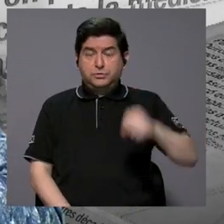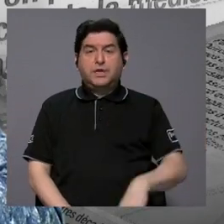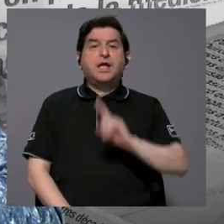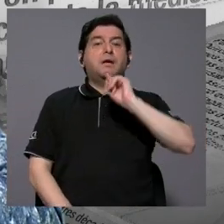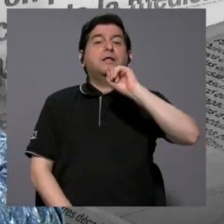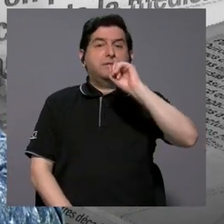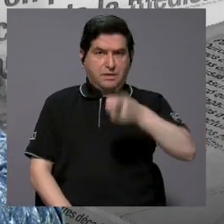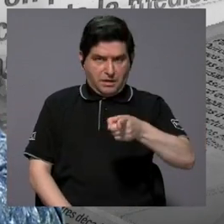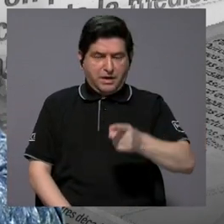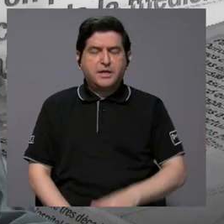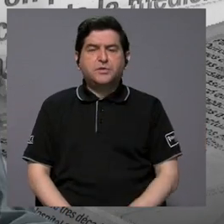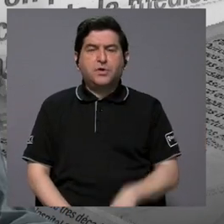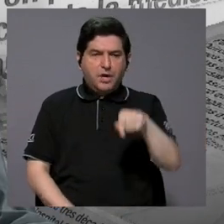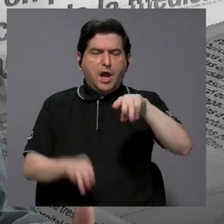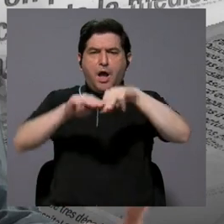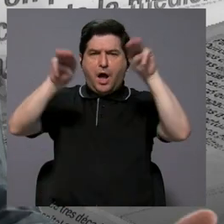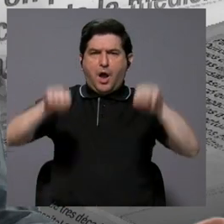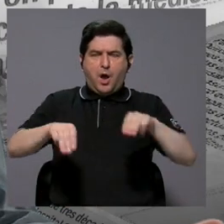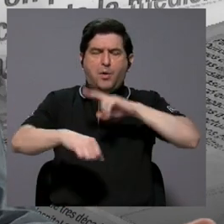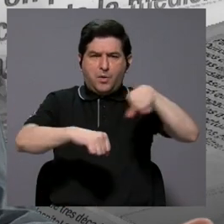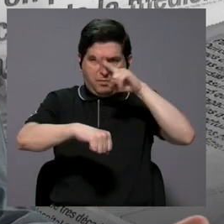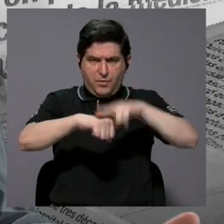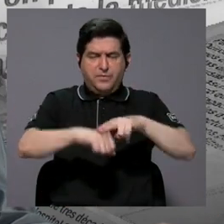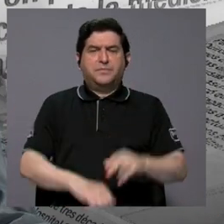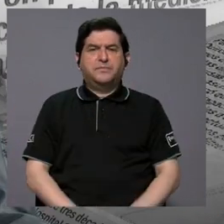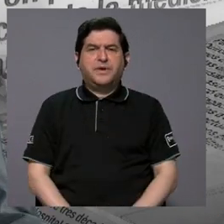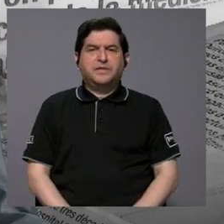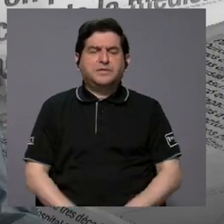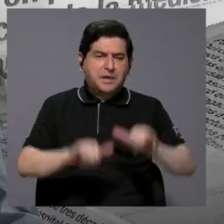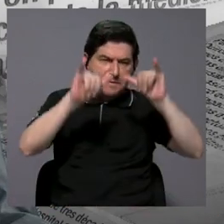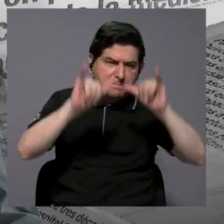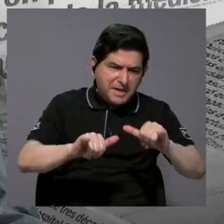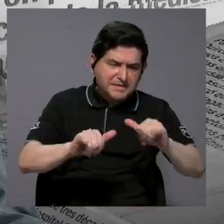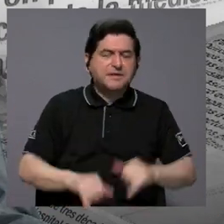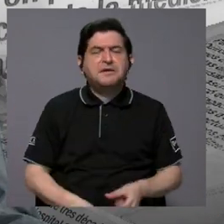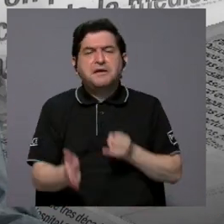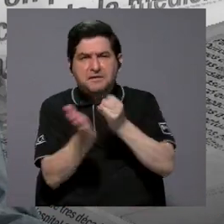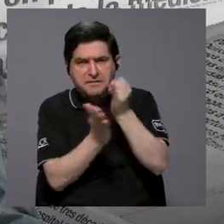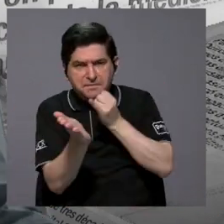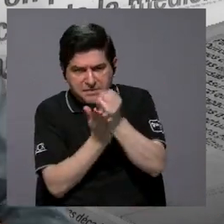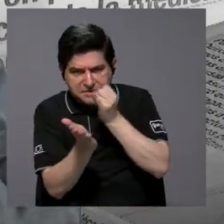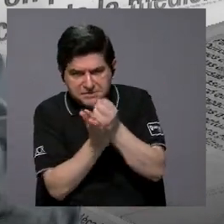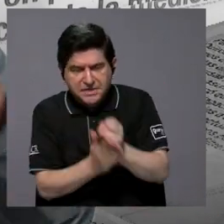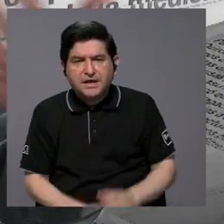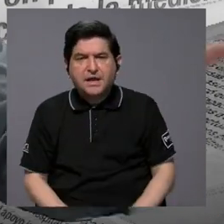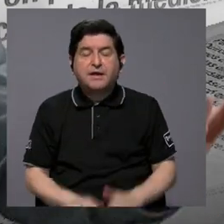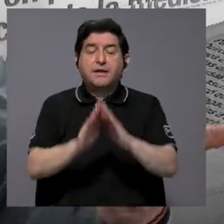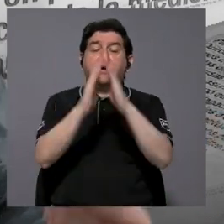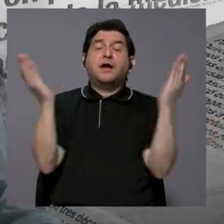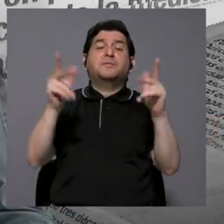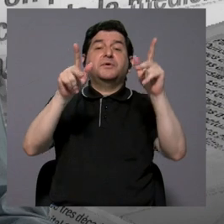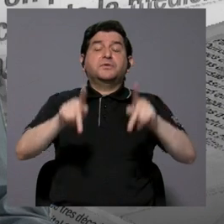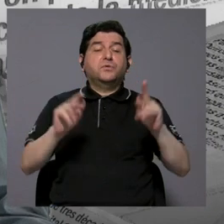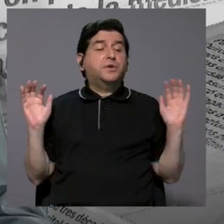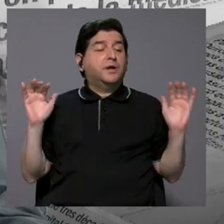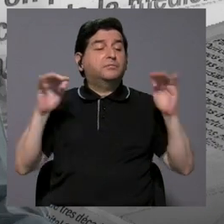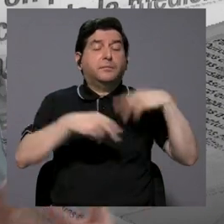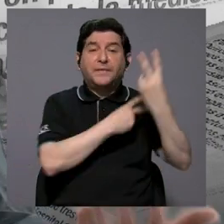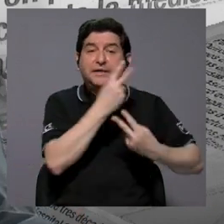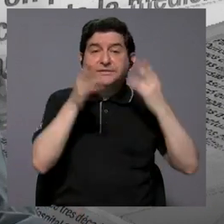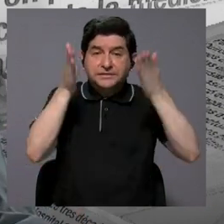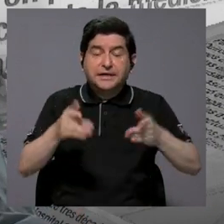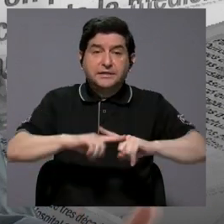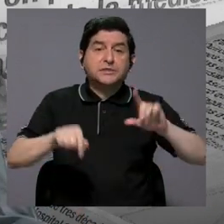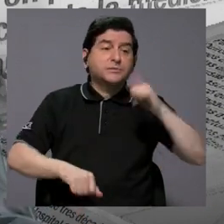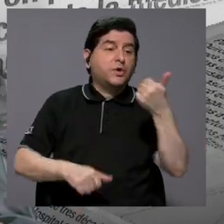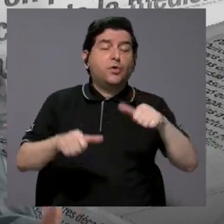declaratoria de monumento nacional, privilegiado en términos de conservación, en términos de investigación, en términos de apertura al público, ¿verdad? Pero que hay